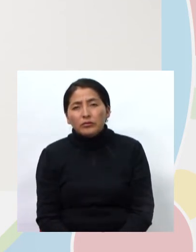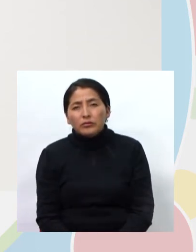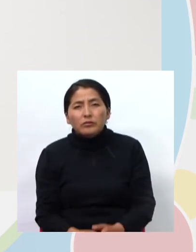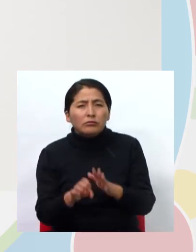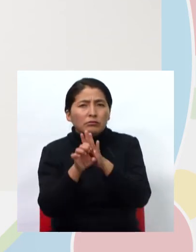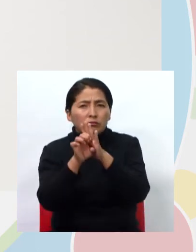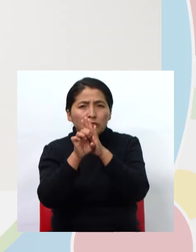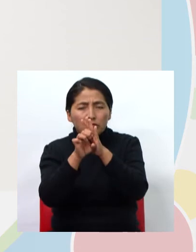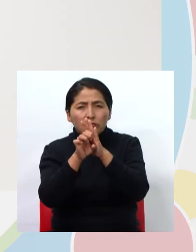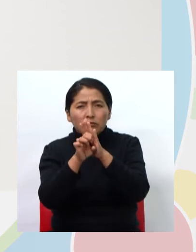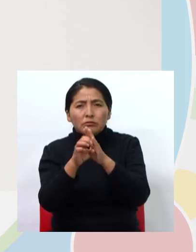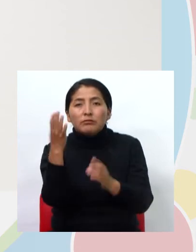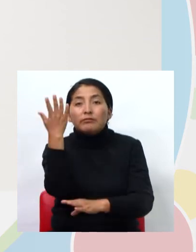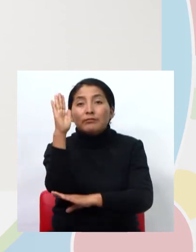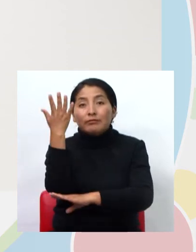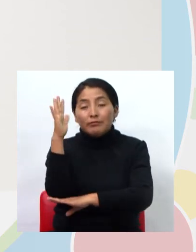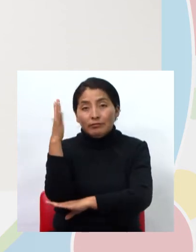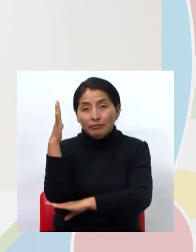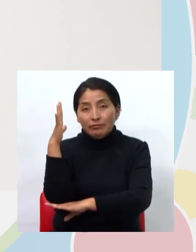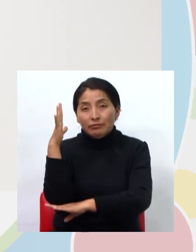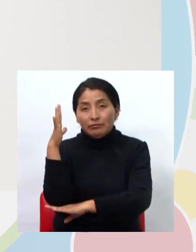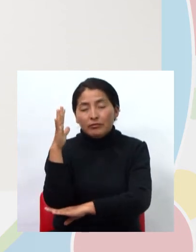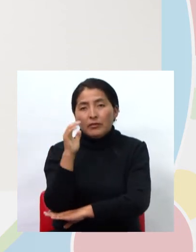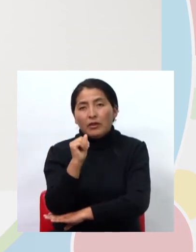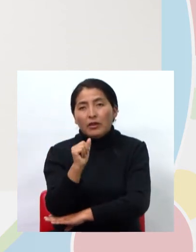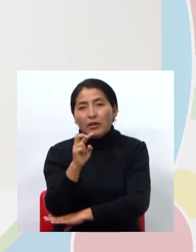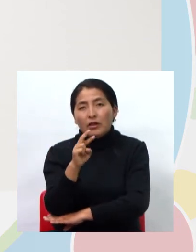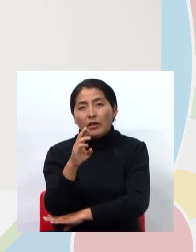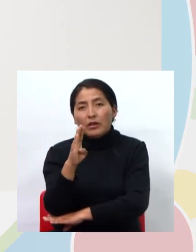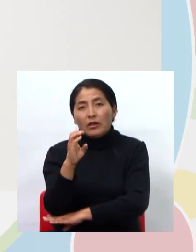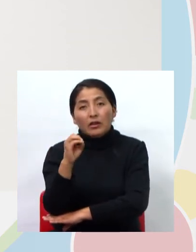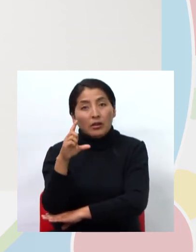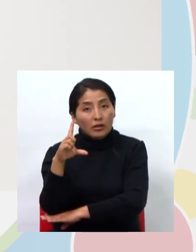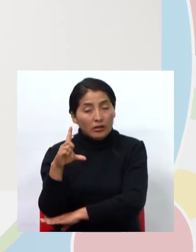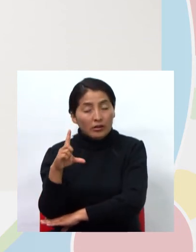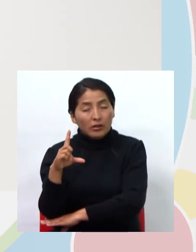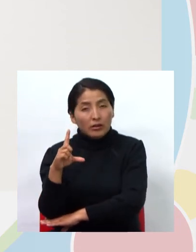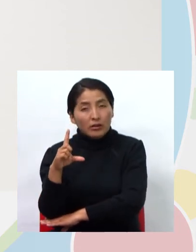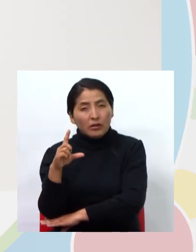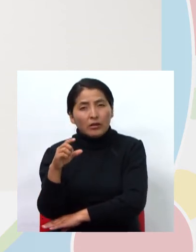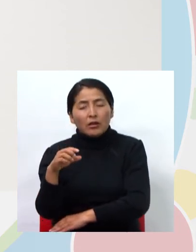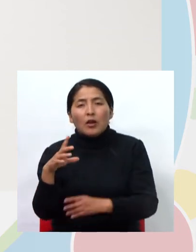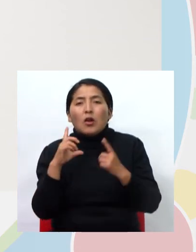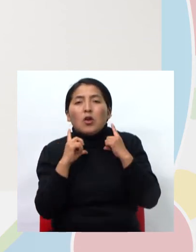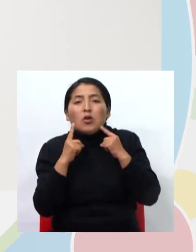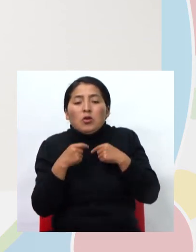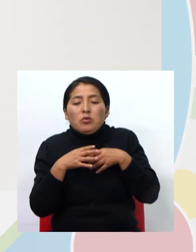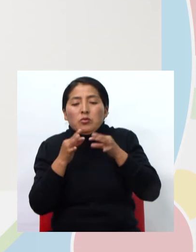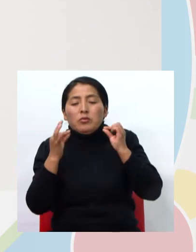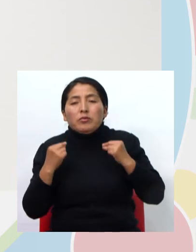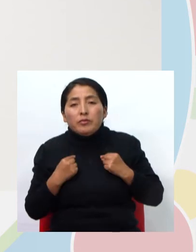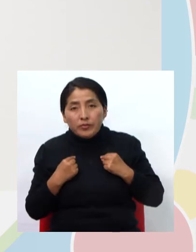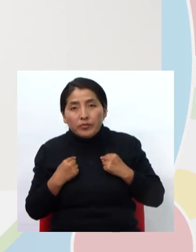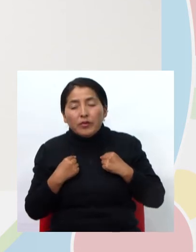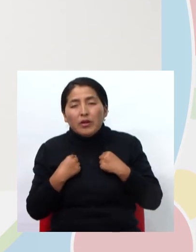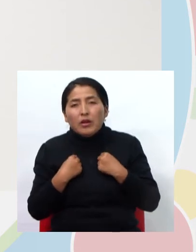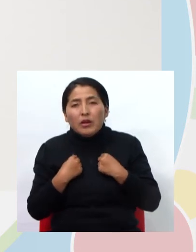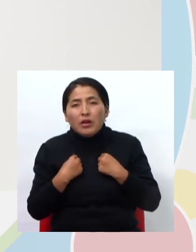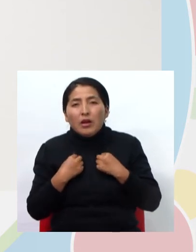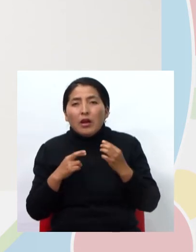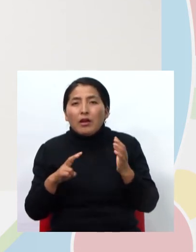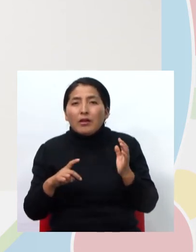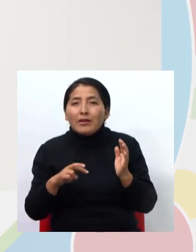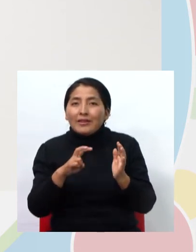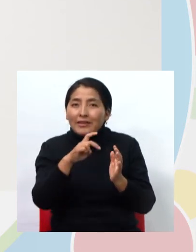artículos me pueden ayudar en este caso para que yo determine si es masculino o femenino? A ver, pensamos y respondemos.